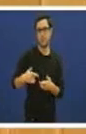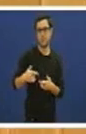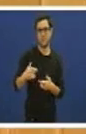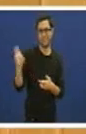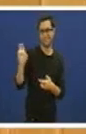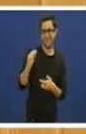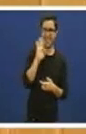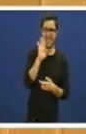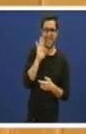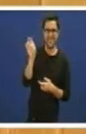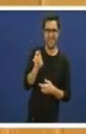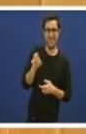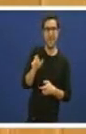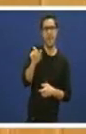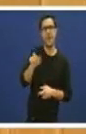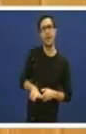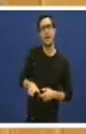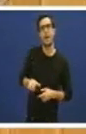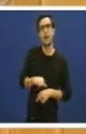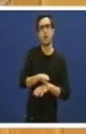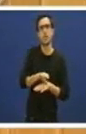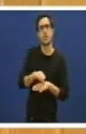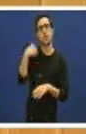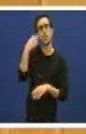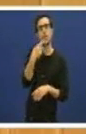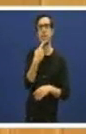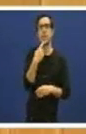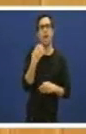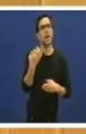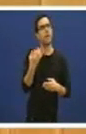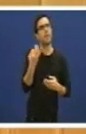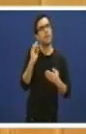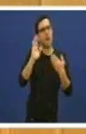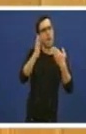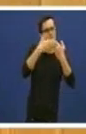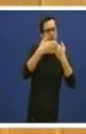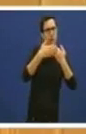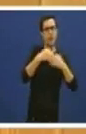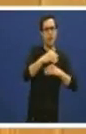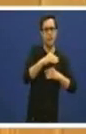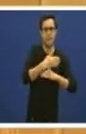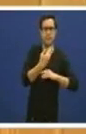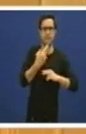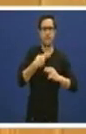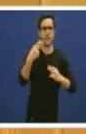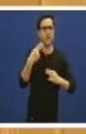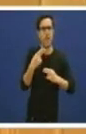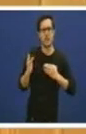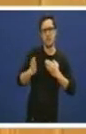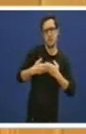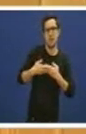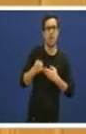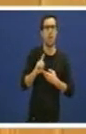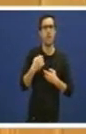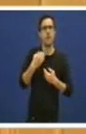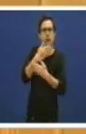de que non nos debemos de pechar nas nosas fronteiras. Pois iso pedimos que se faga valedor dos acordos que